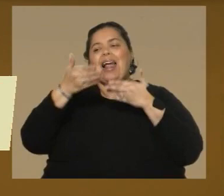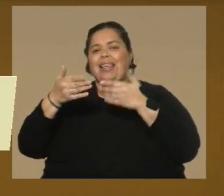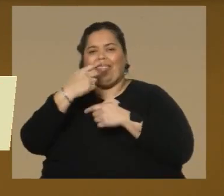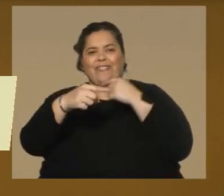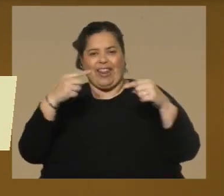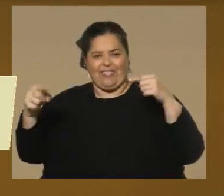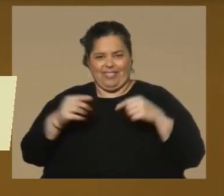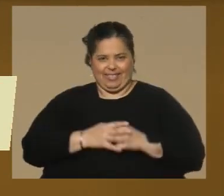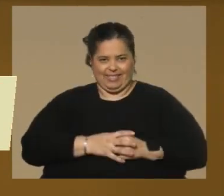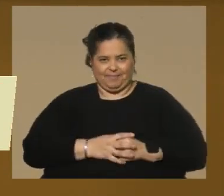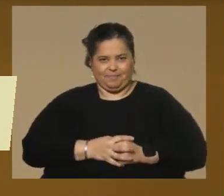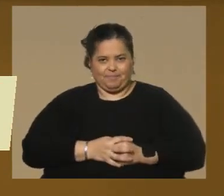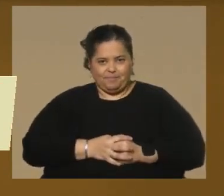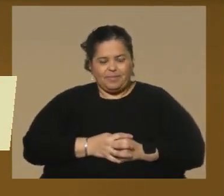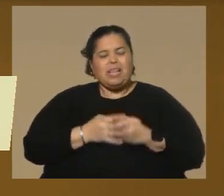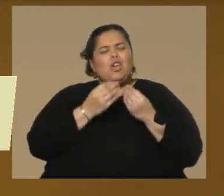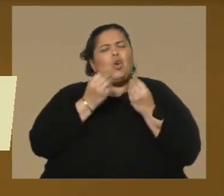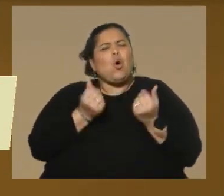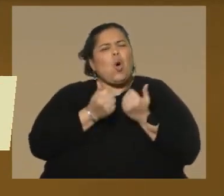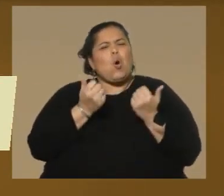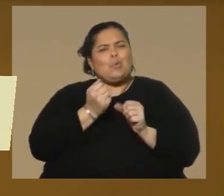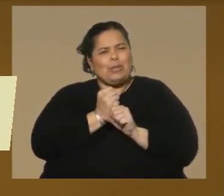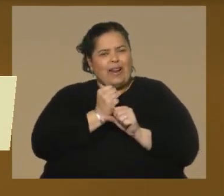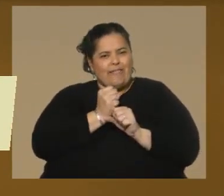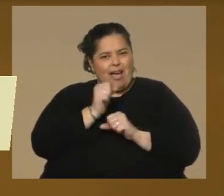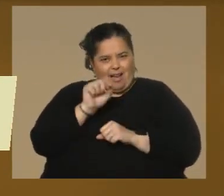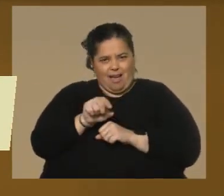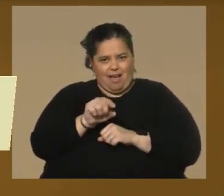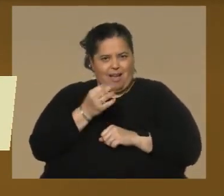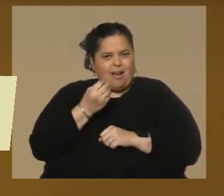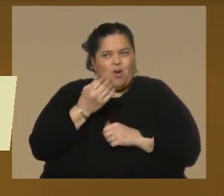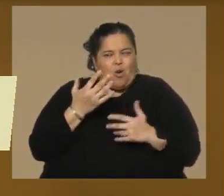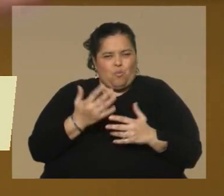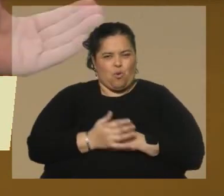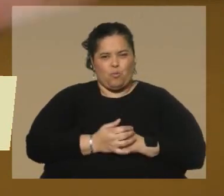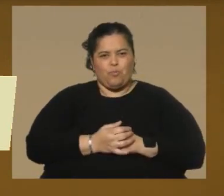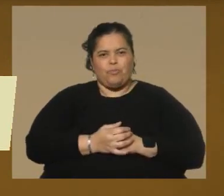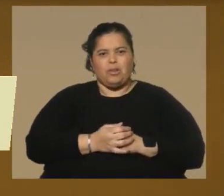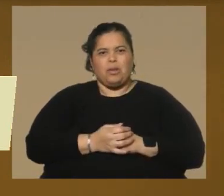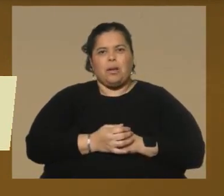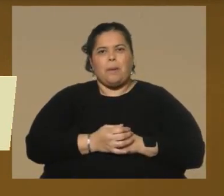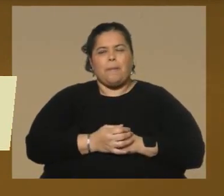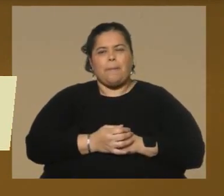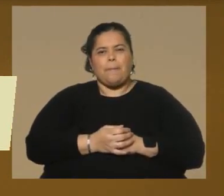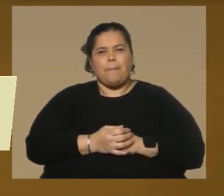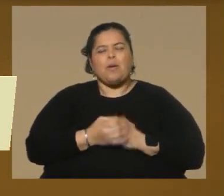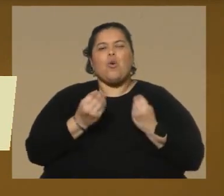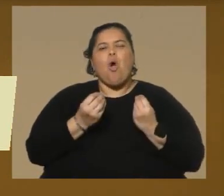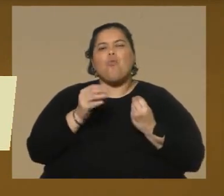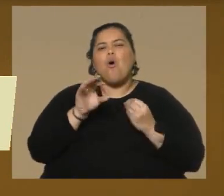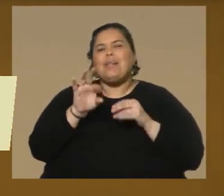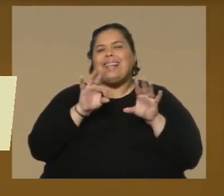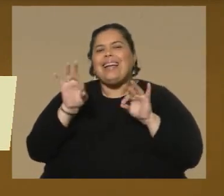cómo se hace para trabajar, ¿no? Como en partes, ¿no? Y no pensar la obra entera, sino elegir un